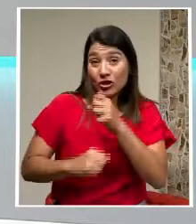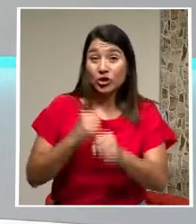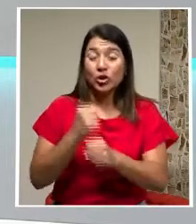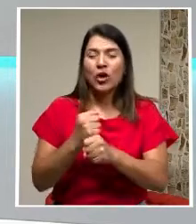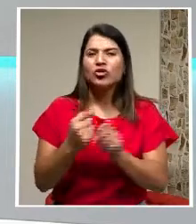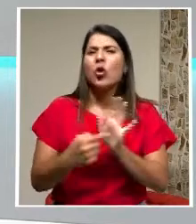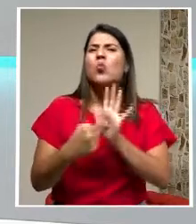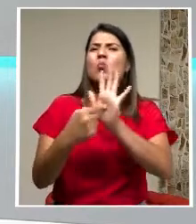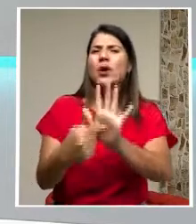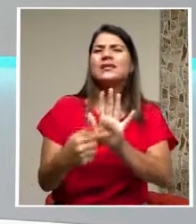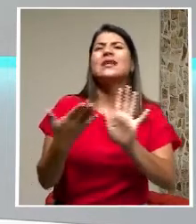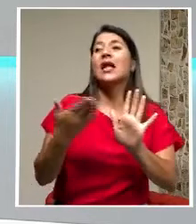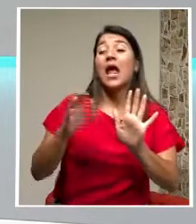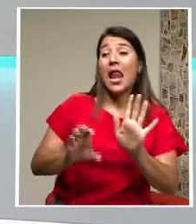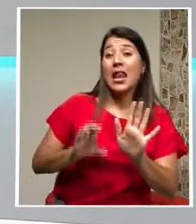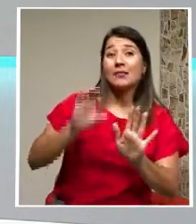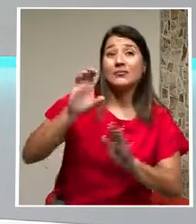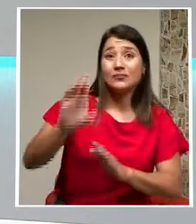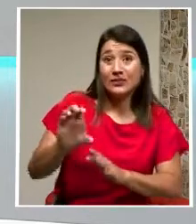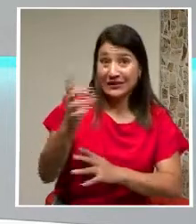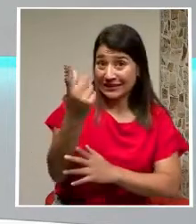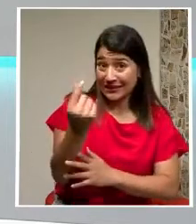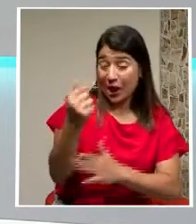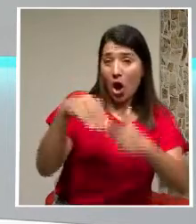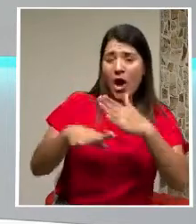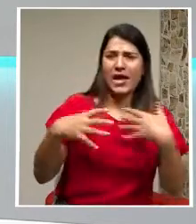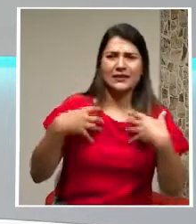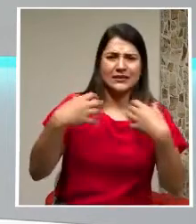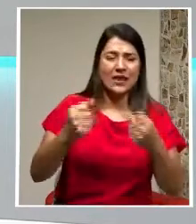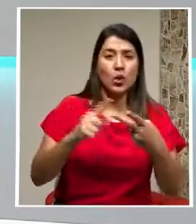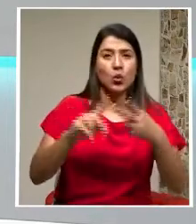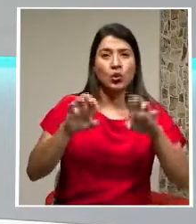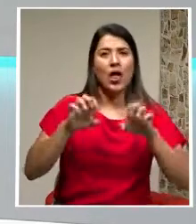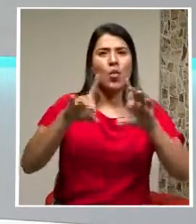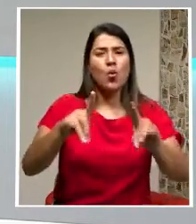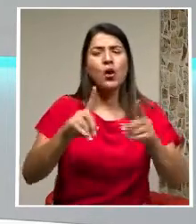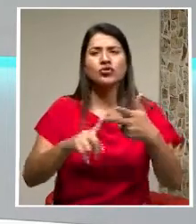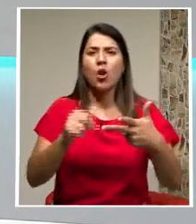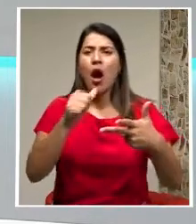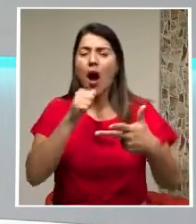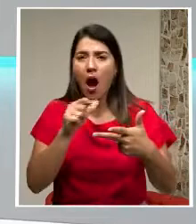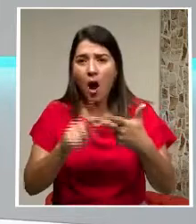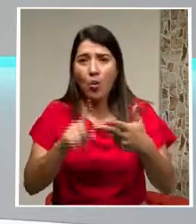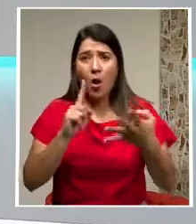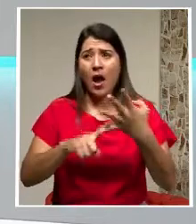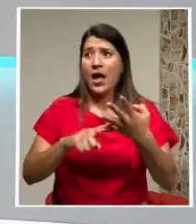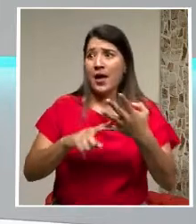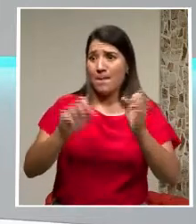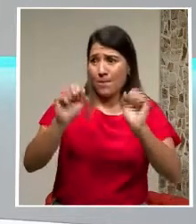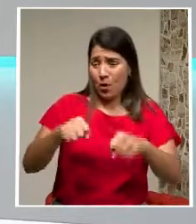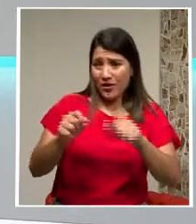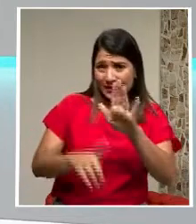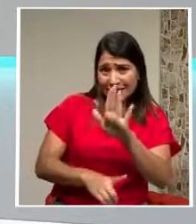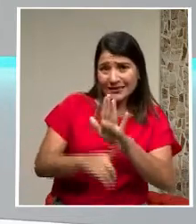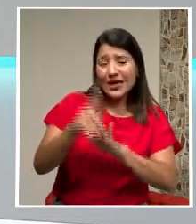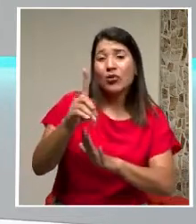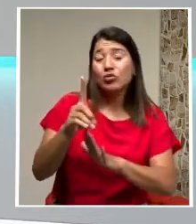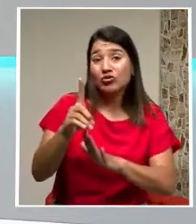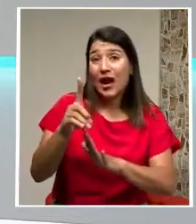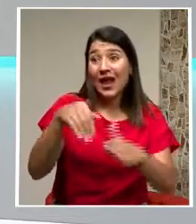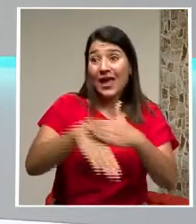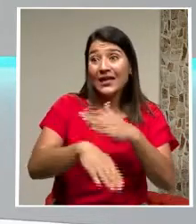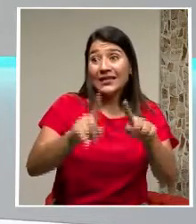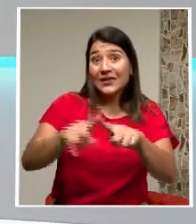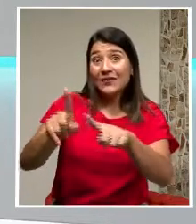hecho En salud En educación En agua Y alcantarillado En llevar desarrollo A los territorios